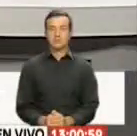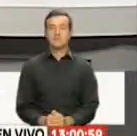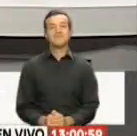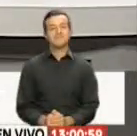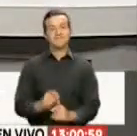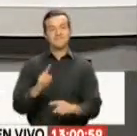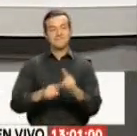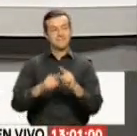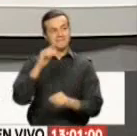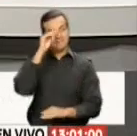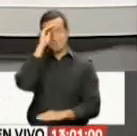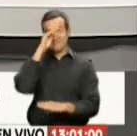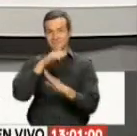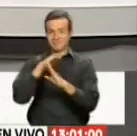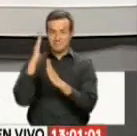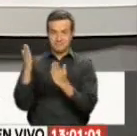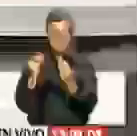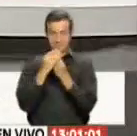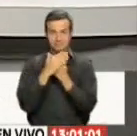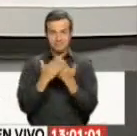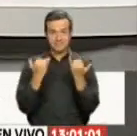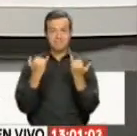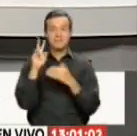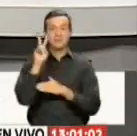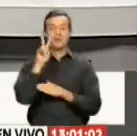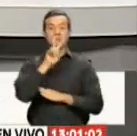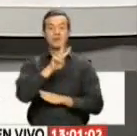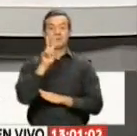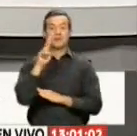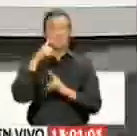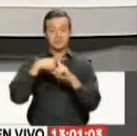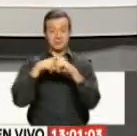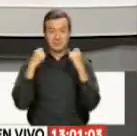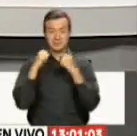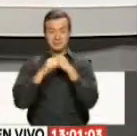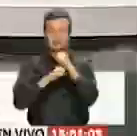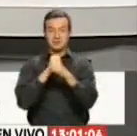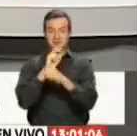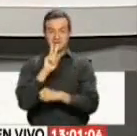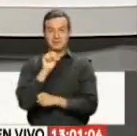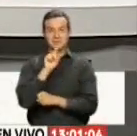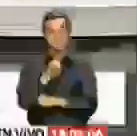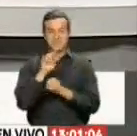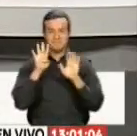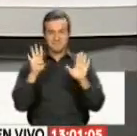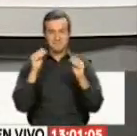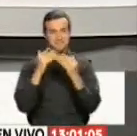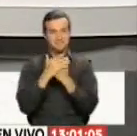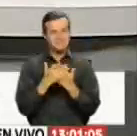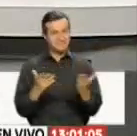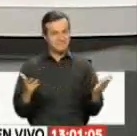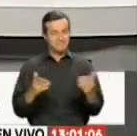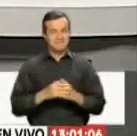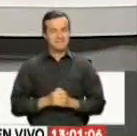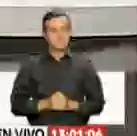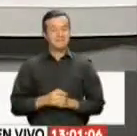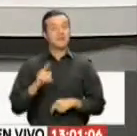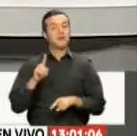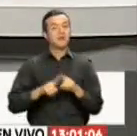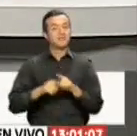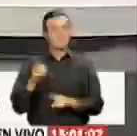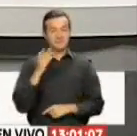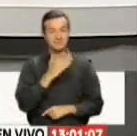Amigos, muy buenas tardes. Bienvenidos y bienvenidas en este viernes 22 de marzo de 2019 a Telediario. Fabricio. Sofía, amigos